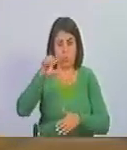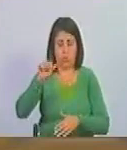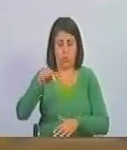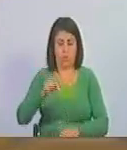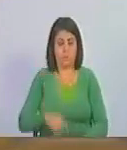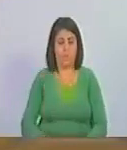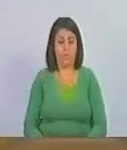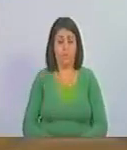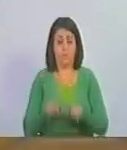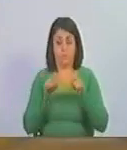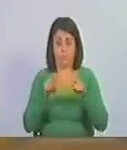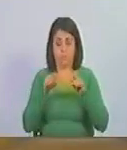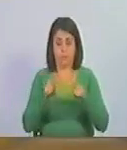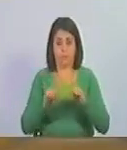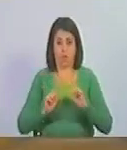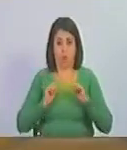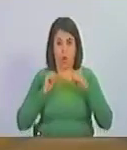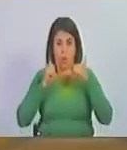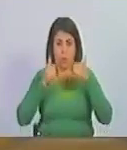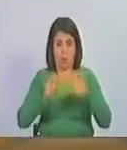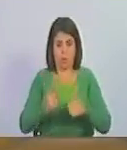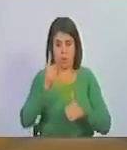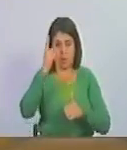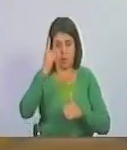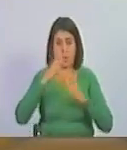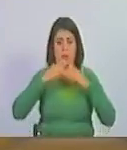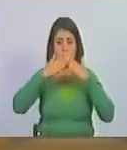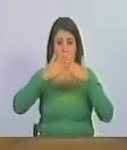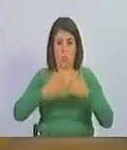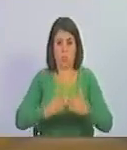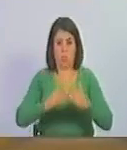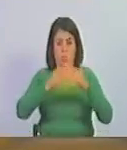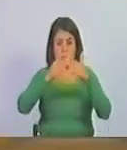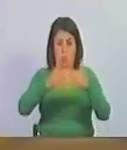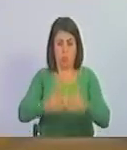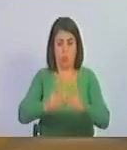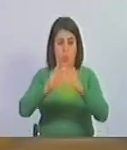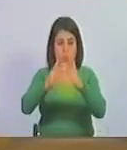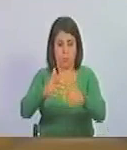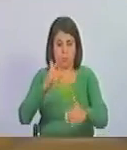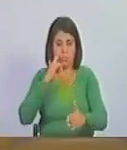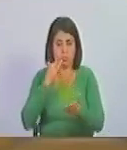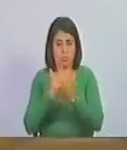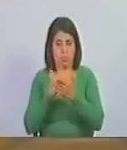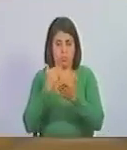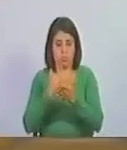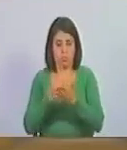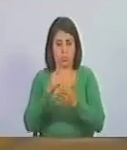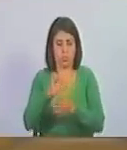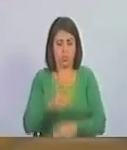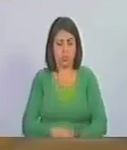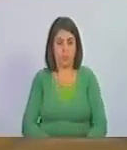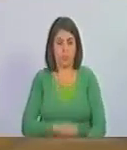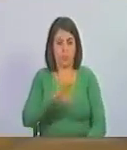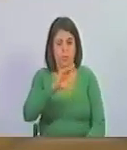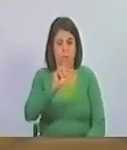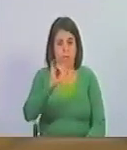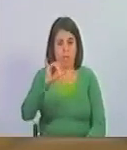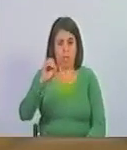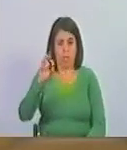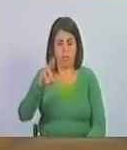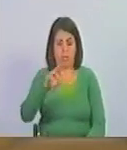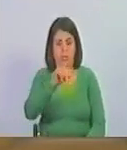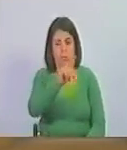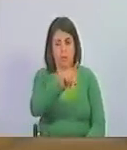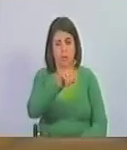Y ahí emprende la primera expedición denominada la expedición de los Cayos en el año